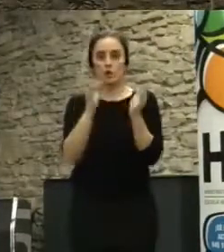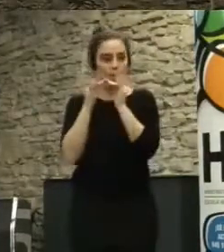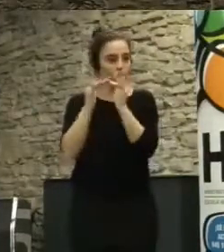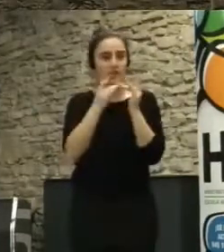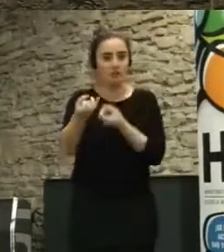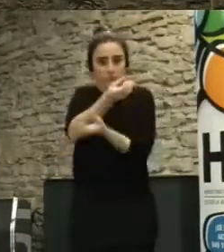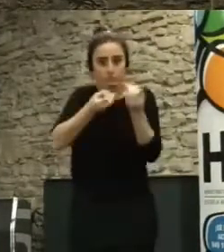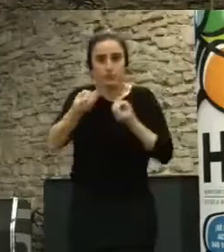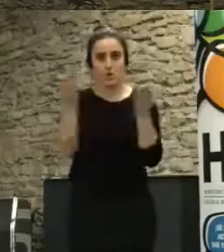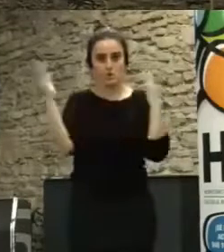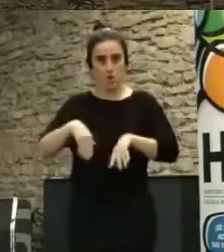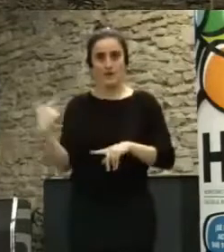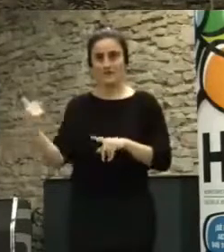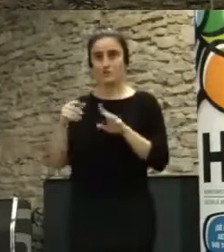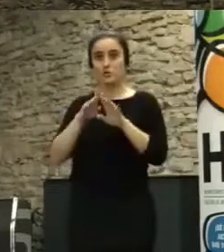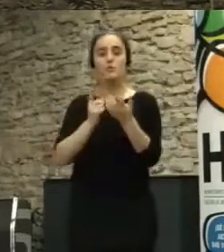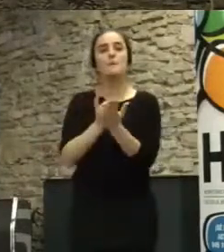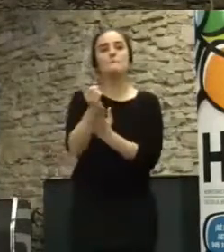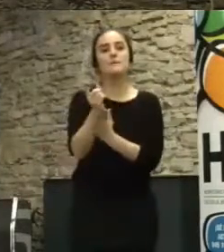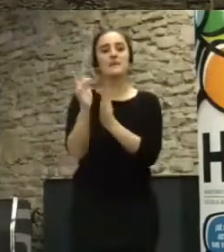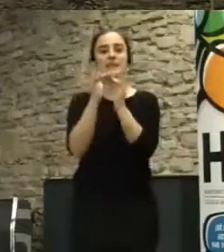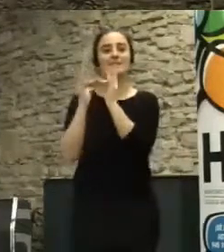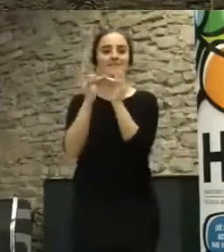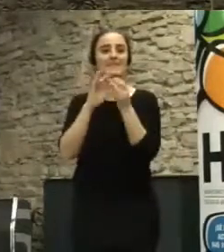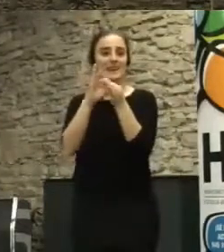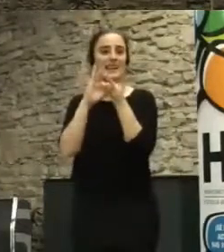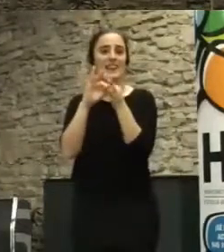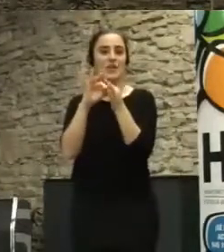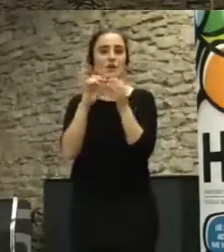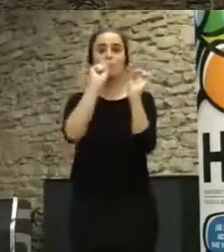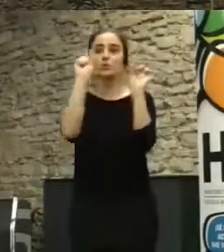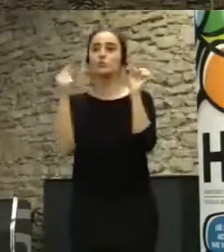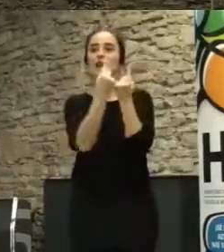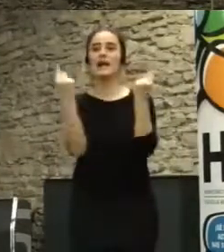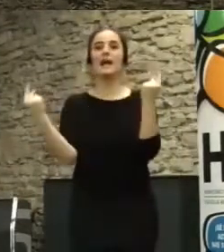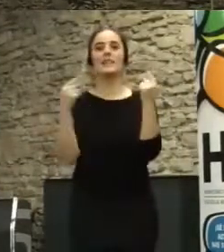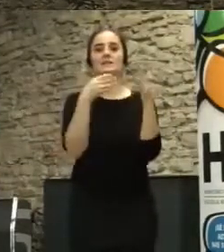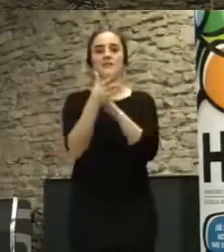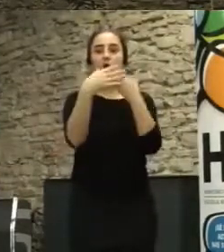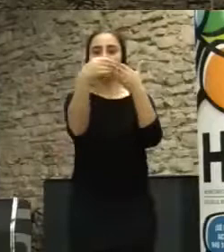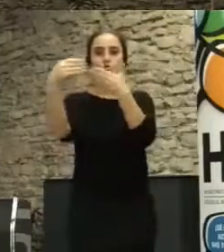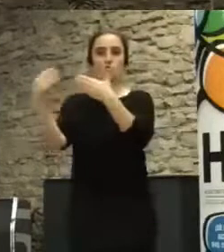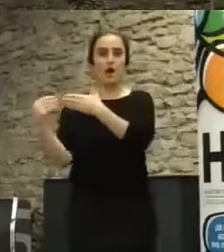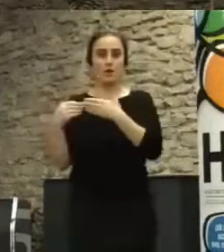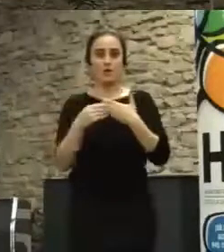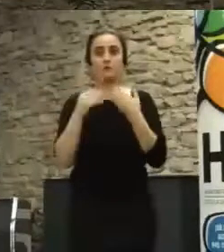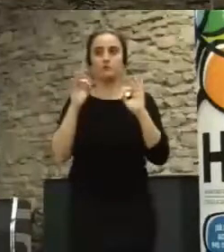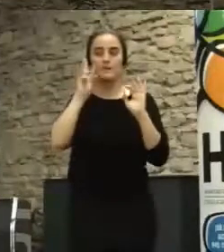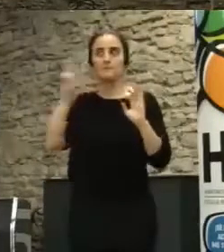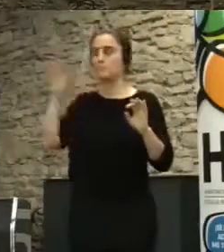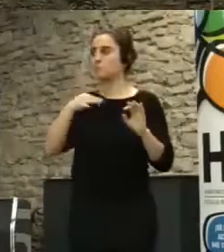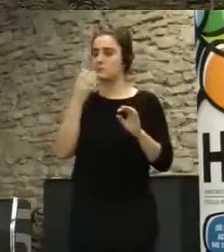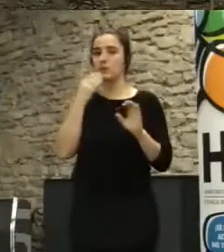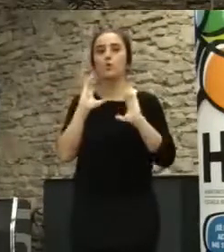Esto es un mapa de relaciones, ¿vale? Cada puntito es un usuario. Entonces, ahí se ve un poco el ecosistema, ¿no? De quién está en ese